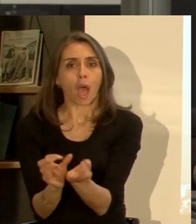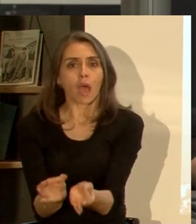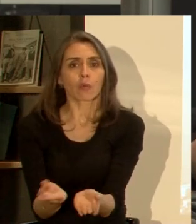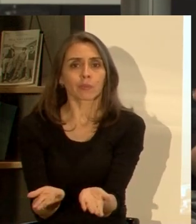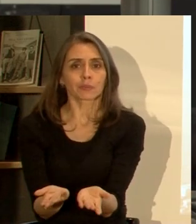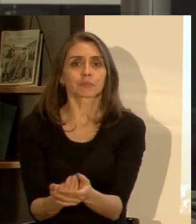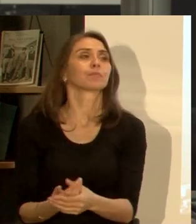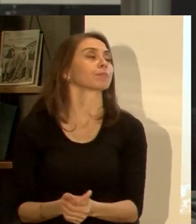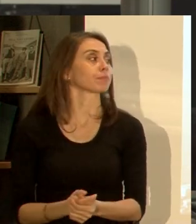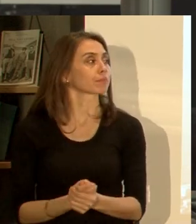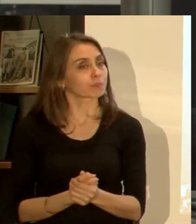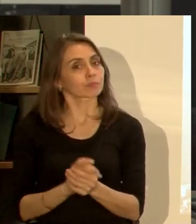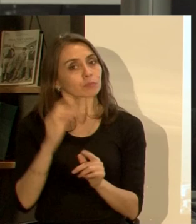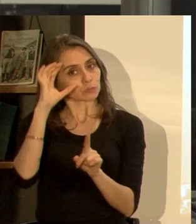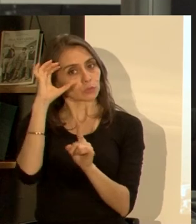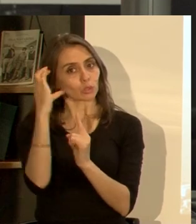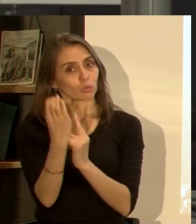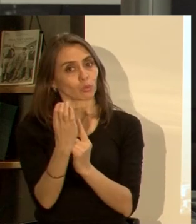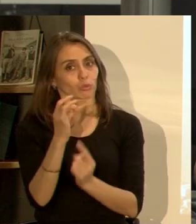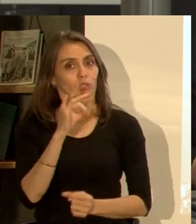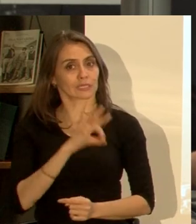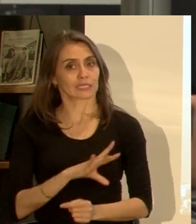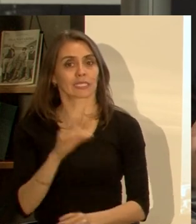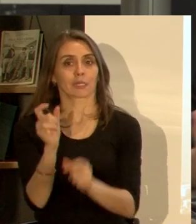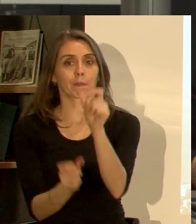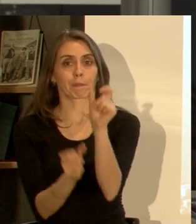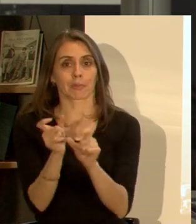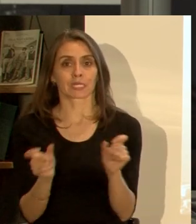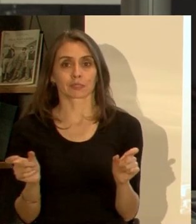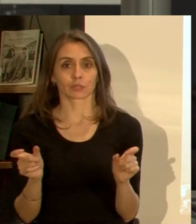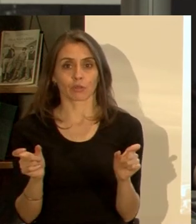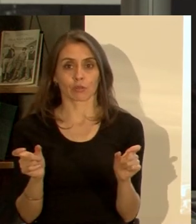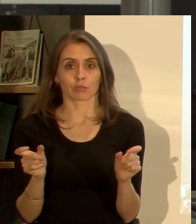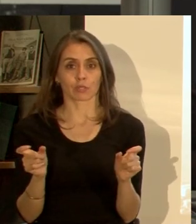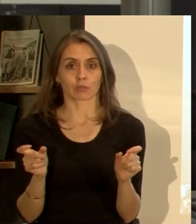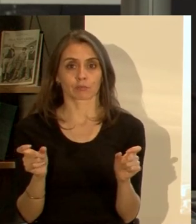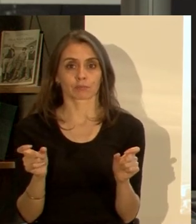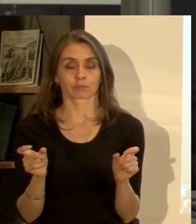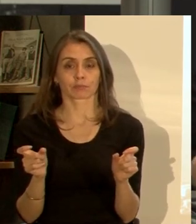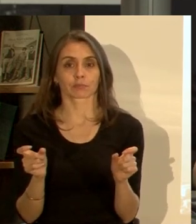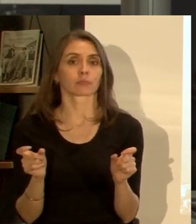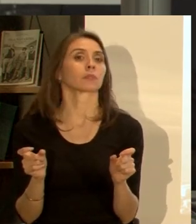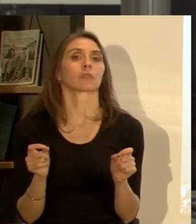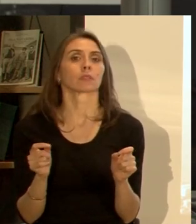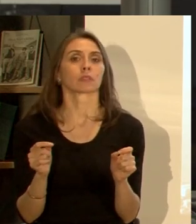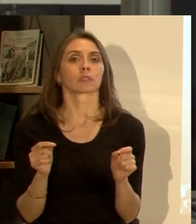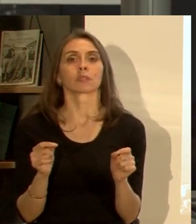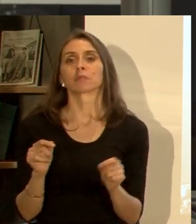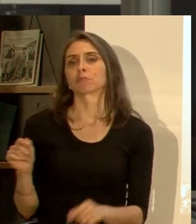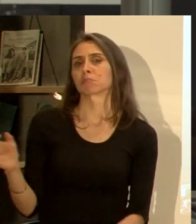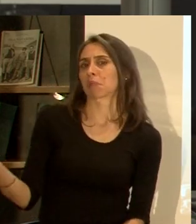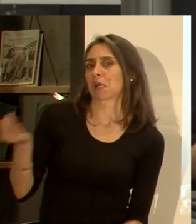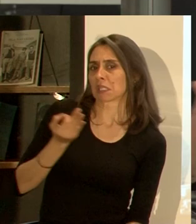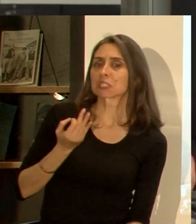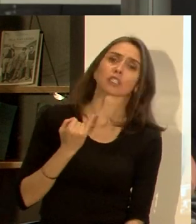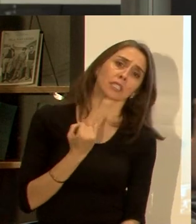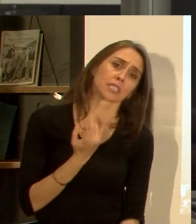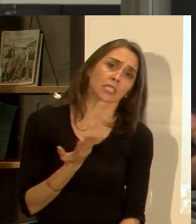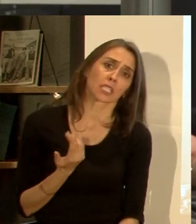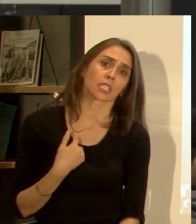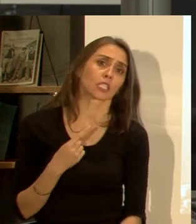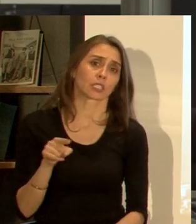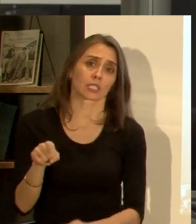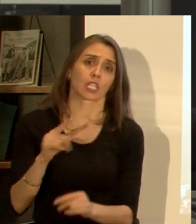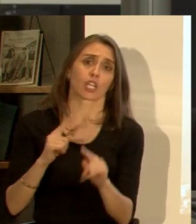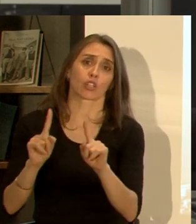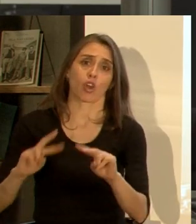cultura también en nuestro país que la gente claro ahora la gente de pronto te va a decir sí pero si yo no